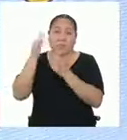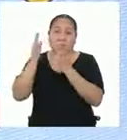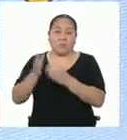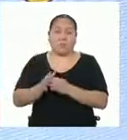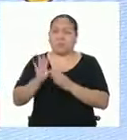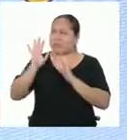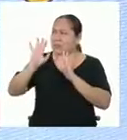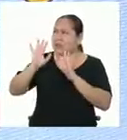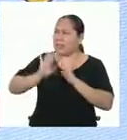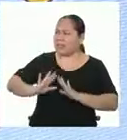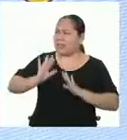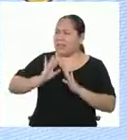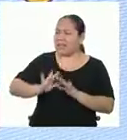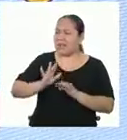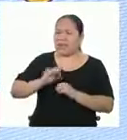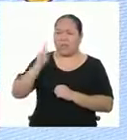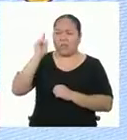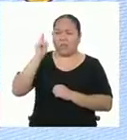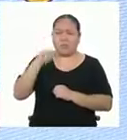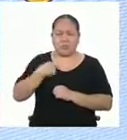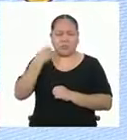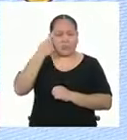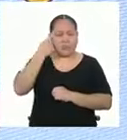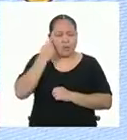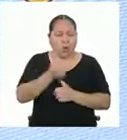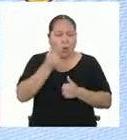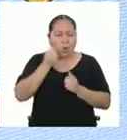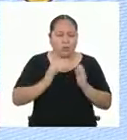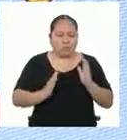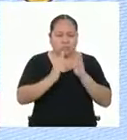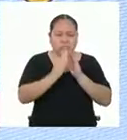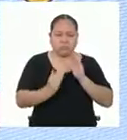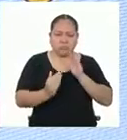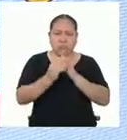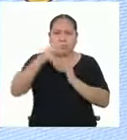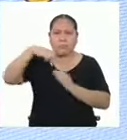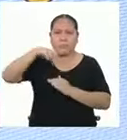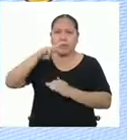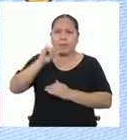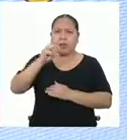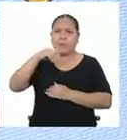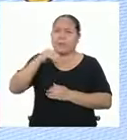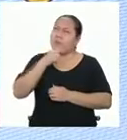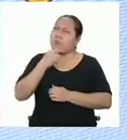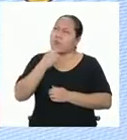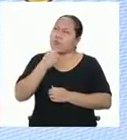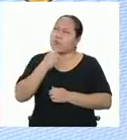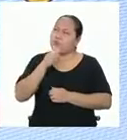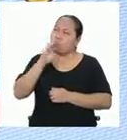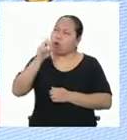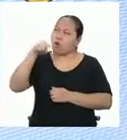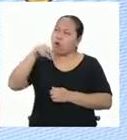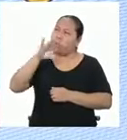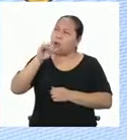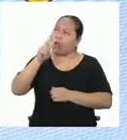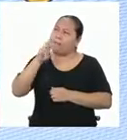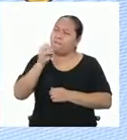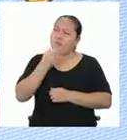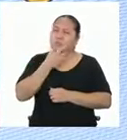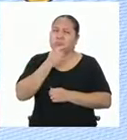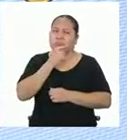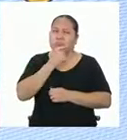preocupes, profesor. Yo me quedé pensando en los tipos de pirámides. Me gustó la idea de una carpa estilo cóncavo.